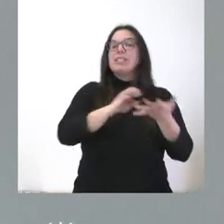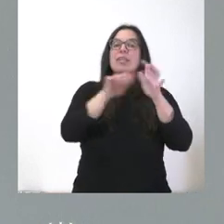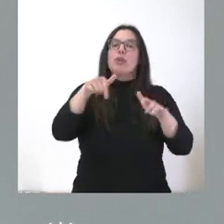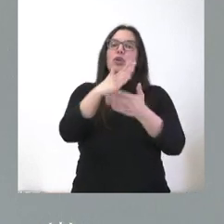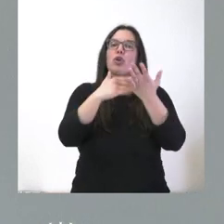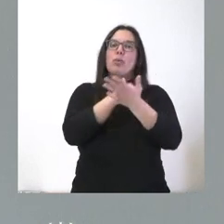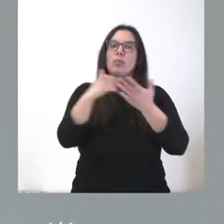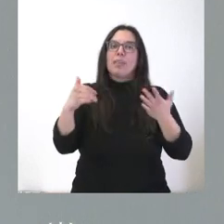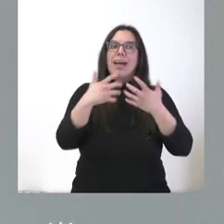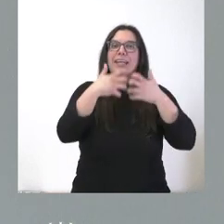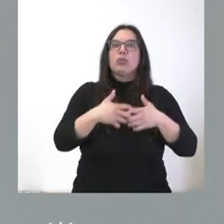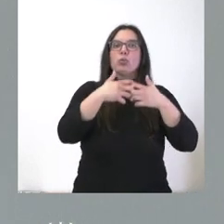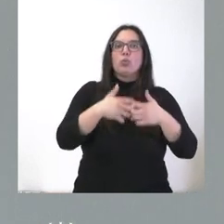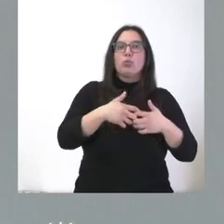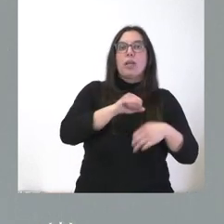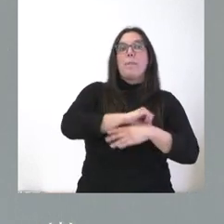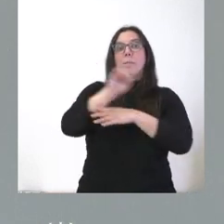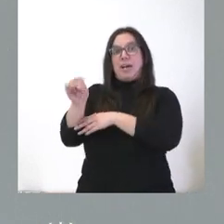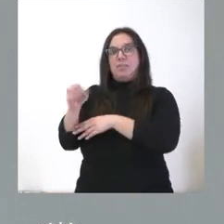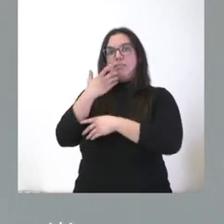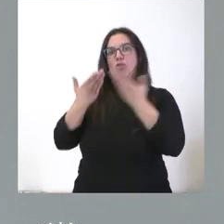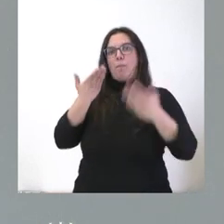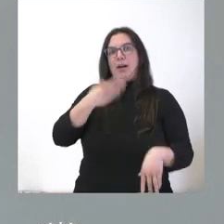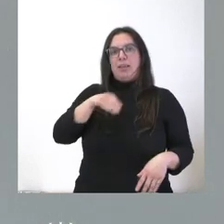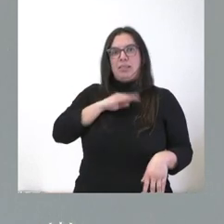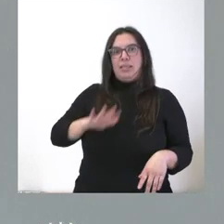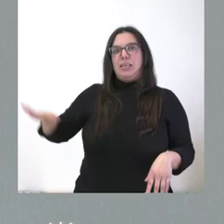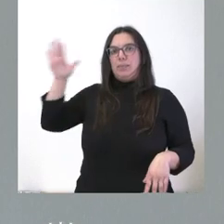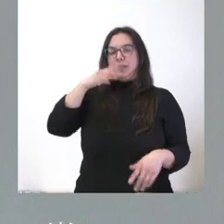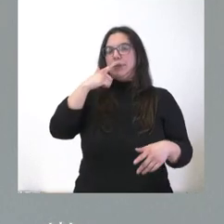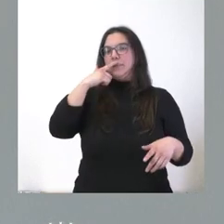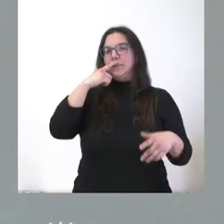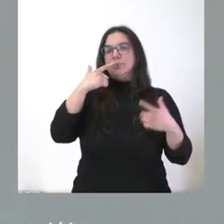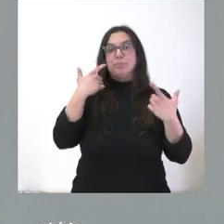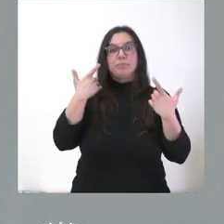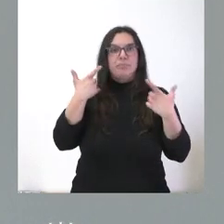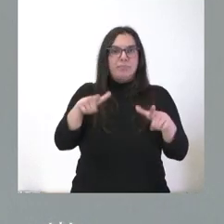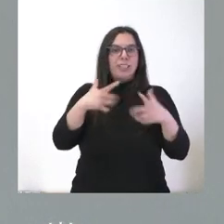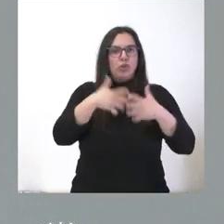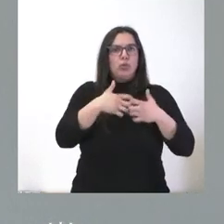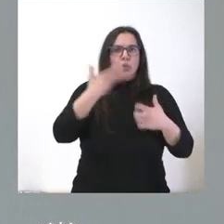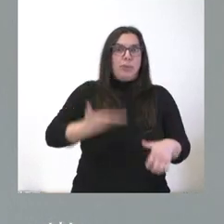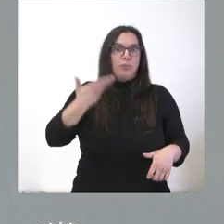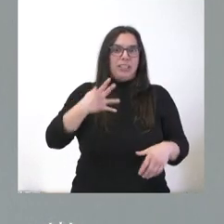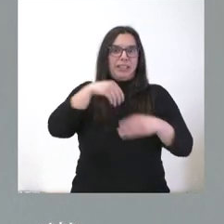comunidad más industrializada que el resto de España y que tiene un mayor peso del sector industrial que el contexto nacional, pues lógicamente estos elementos